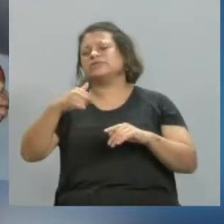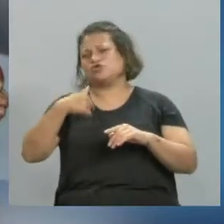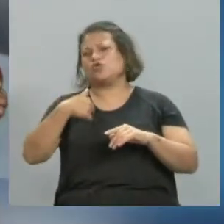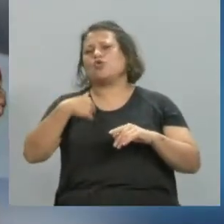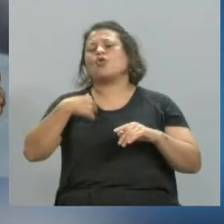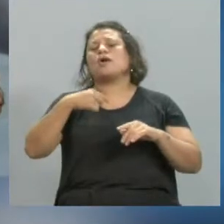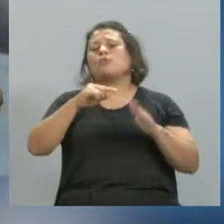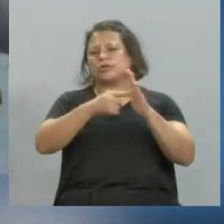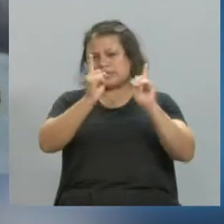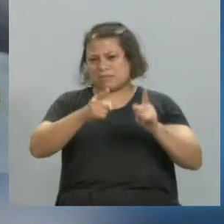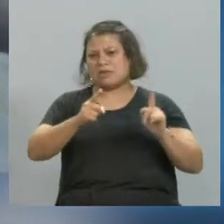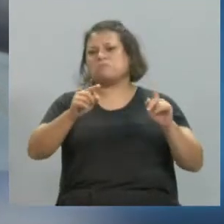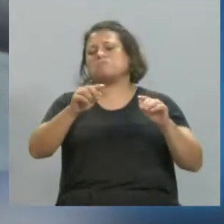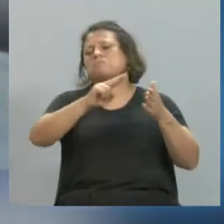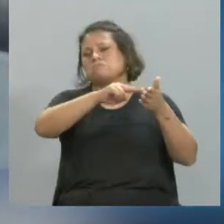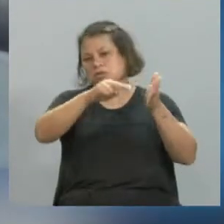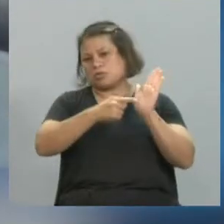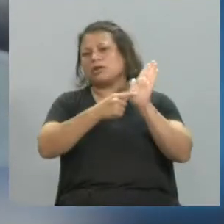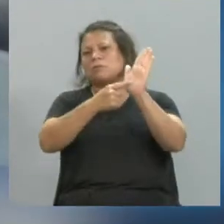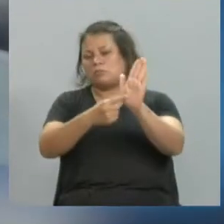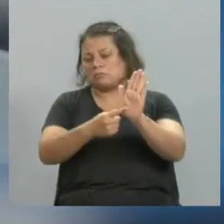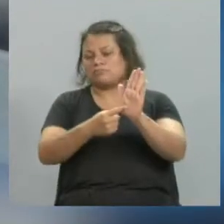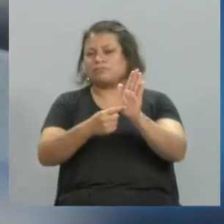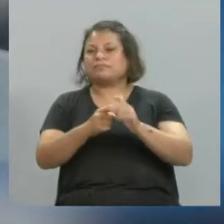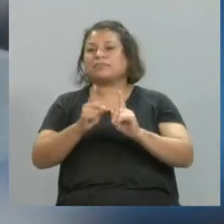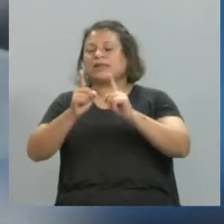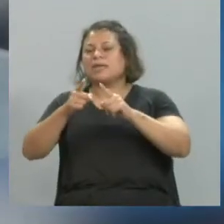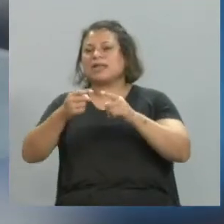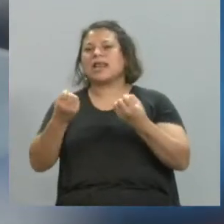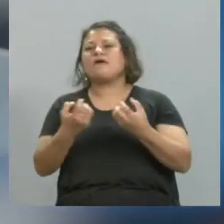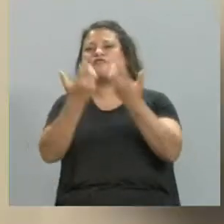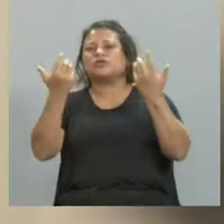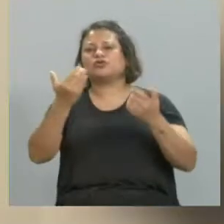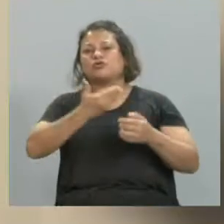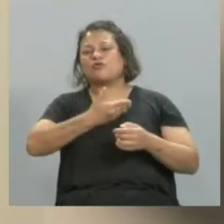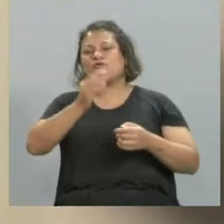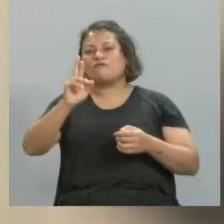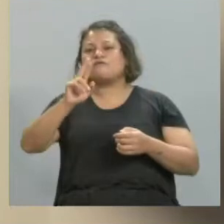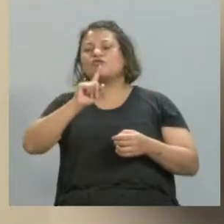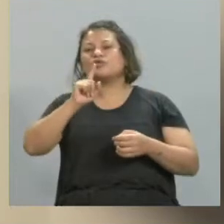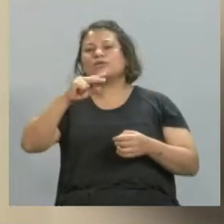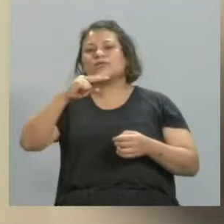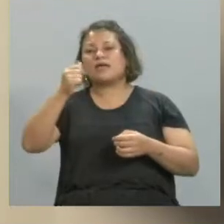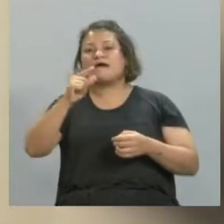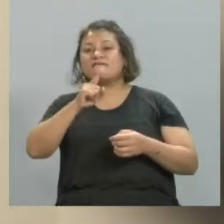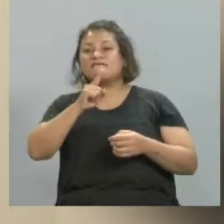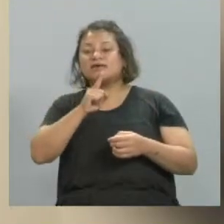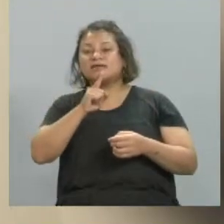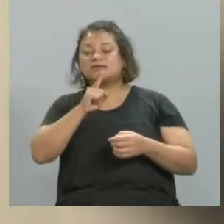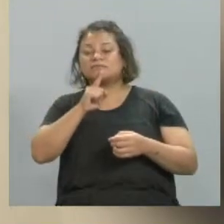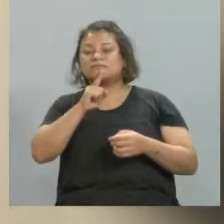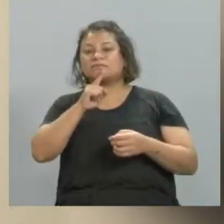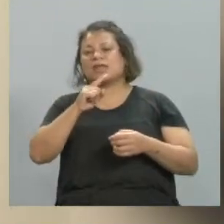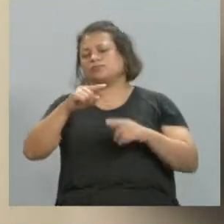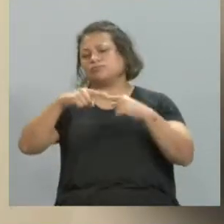en el Fondo Nacional, estuve exponiendo en la Fundación Fortabat, en Puerto Madero, en el salón que hacen ellos de